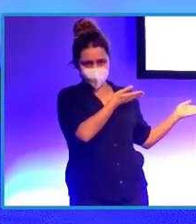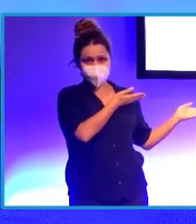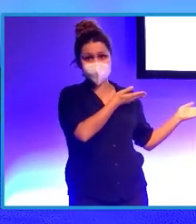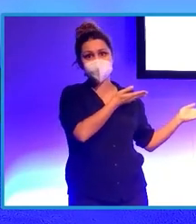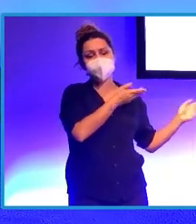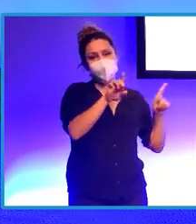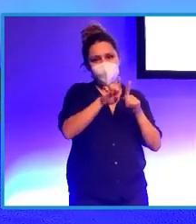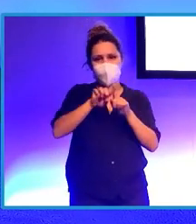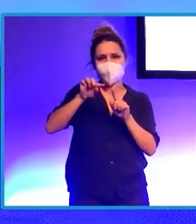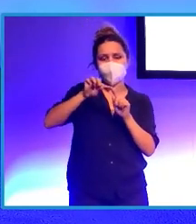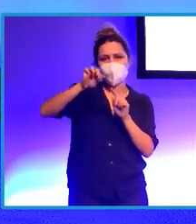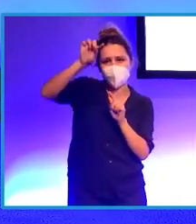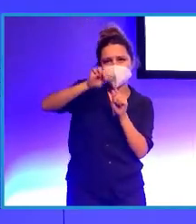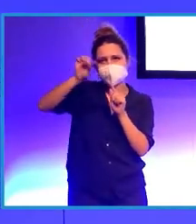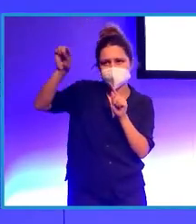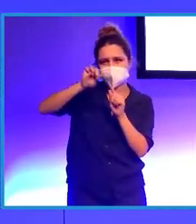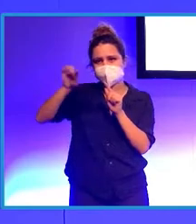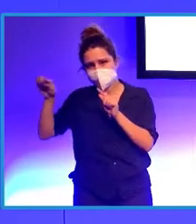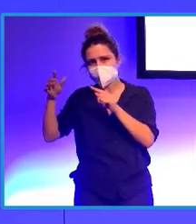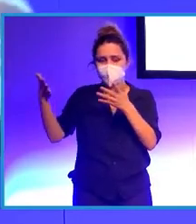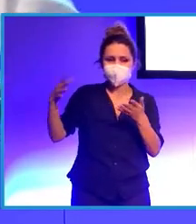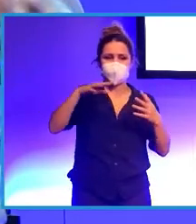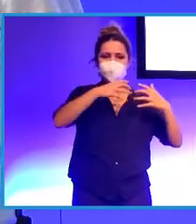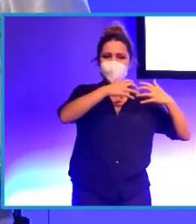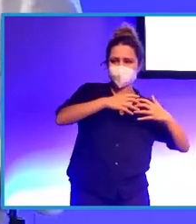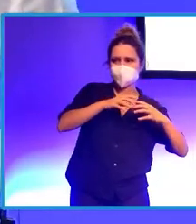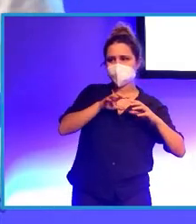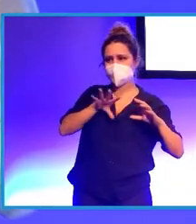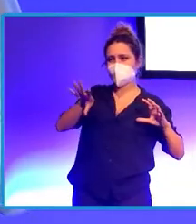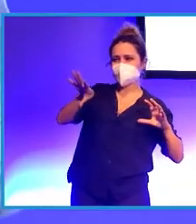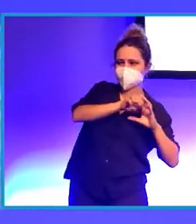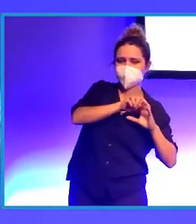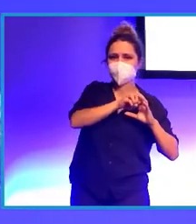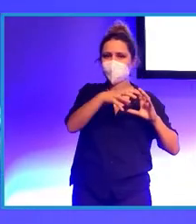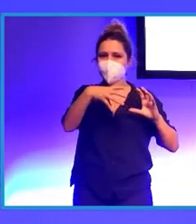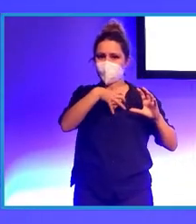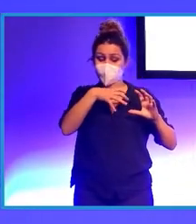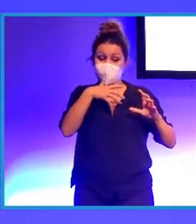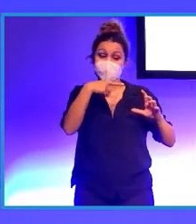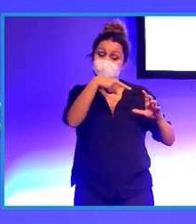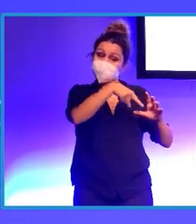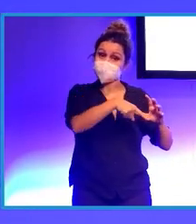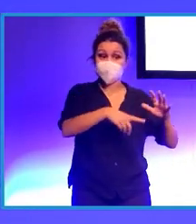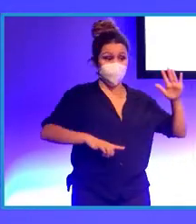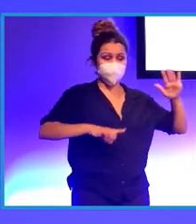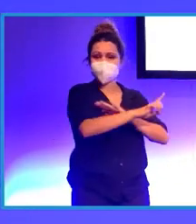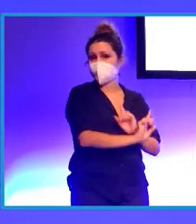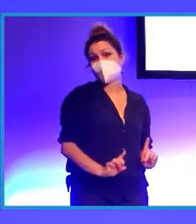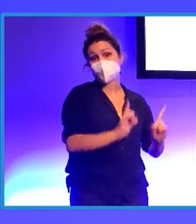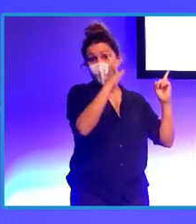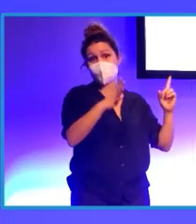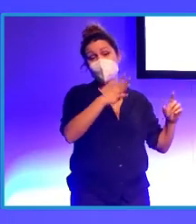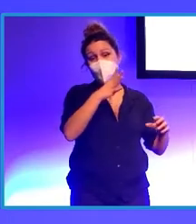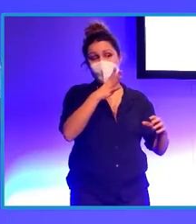polígonos, entonces las máquinas no tiraban, a pesar de que eran máquinas de última tecnología y máquinas muy potentes, porque Videorepor hizo